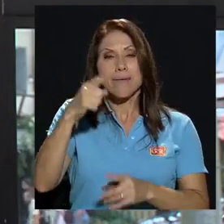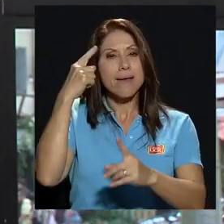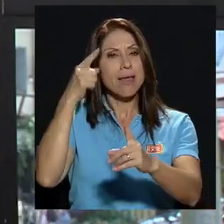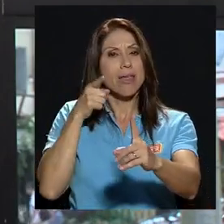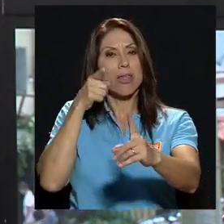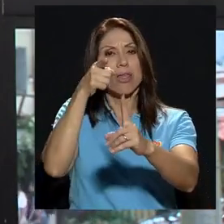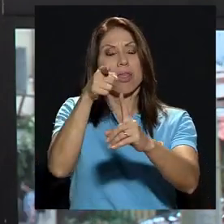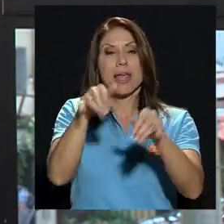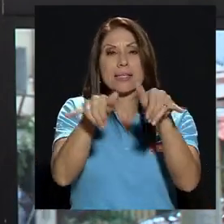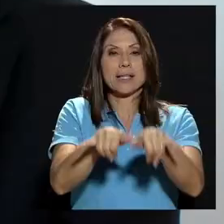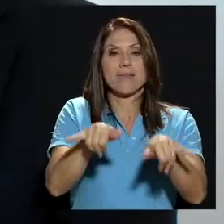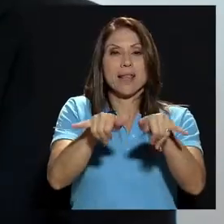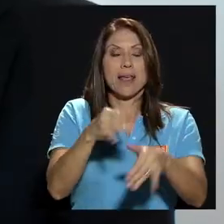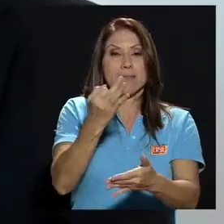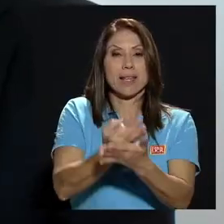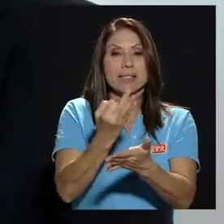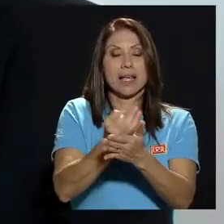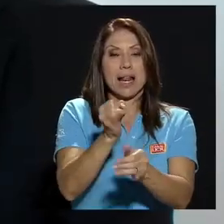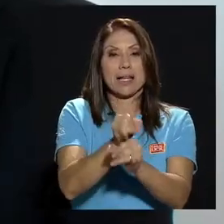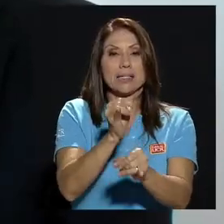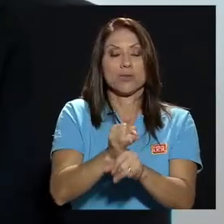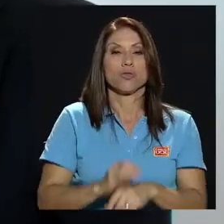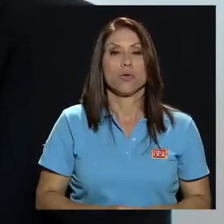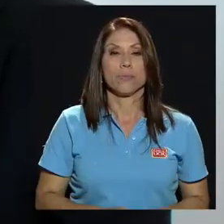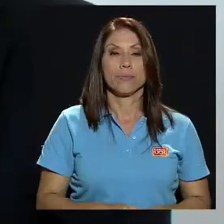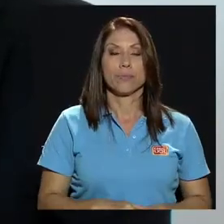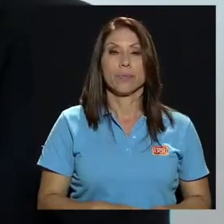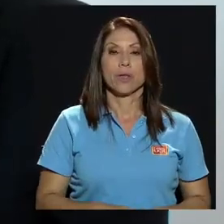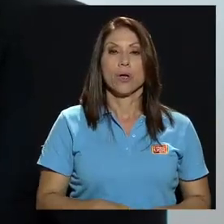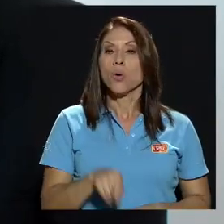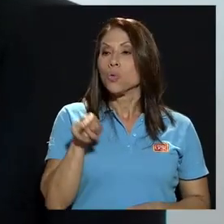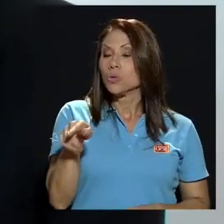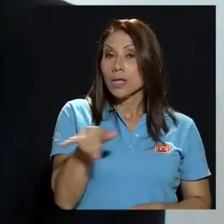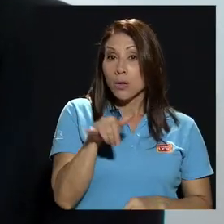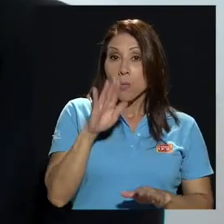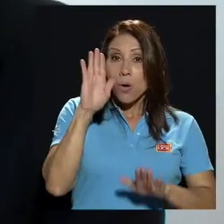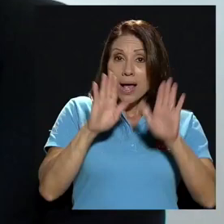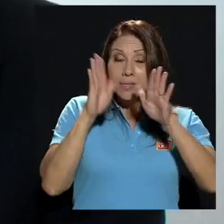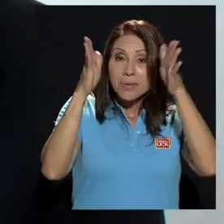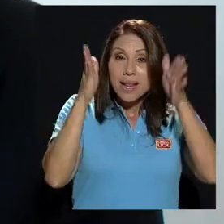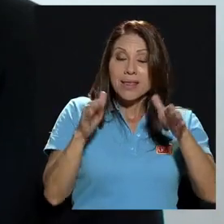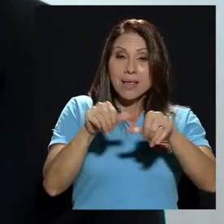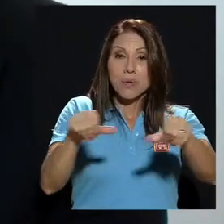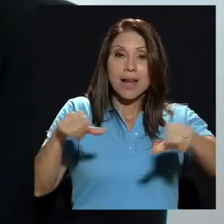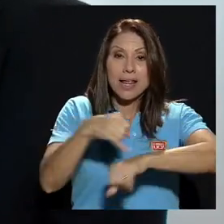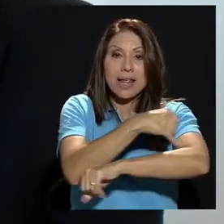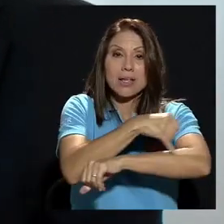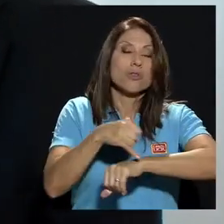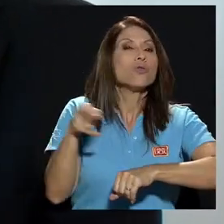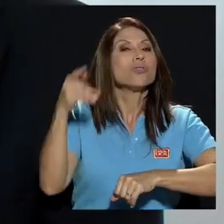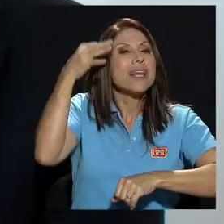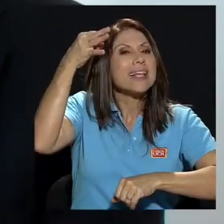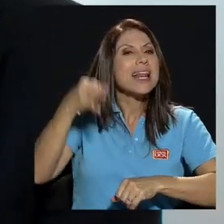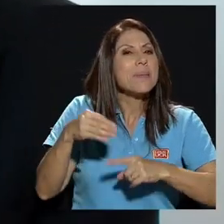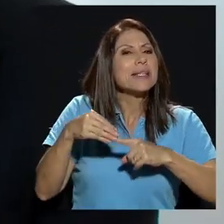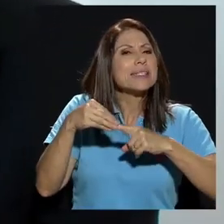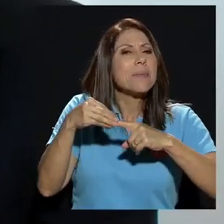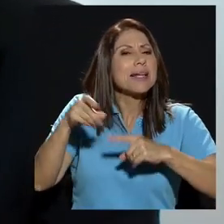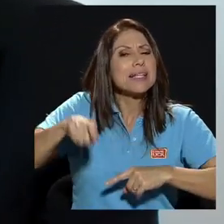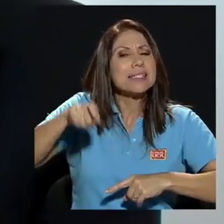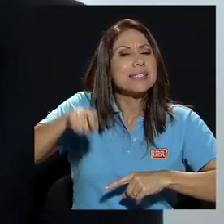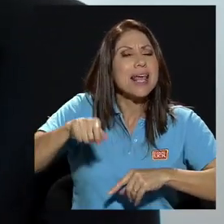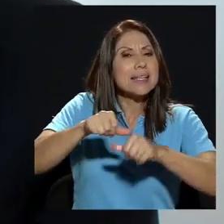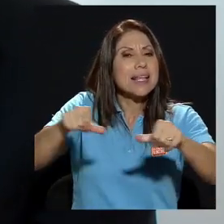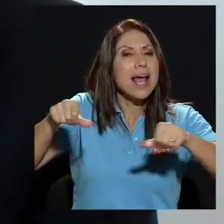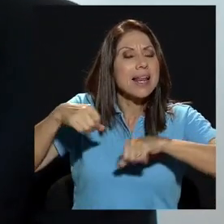la estabilidad financiera de la institución Guillermo como aspirante al consejo por el área de ingeniería ¿cuáles considera usted que son las principales